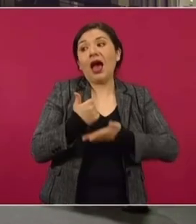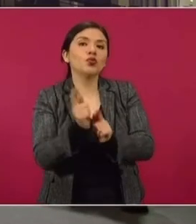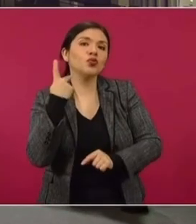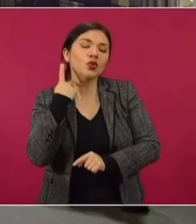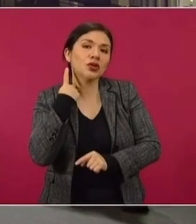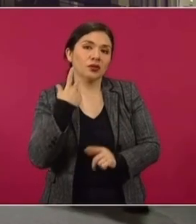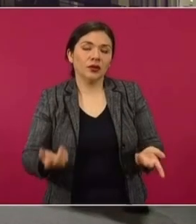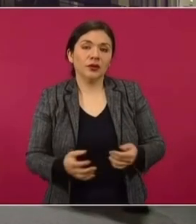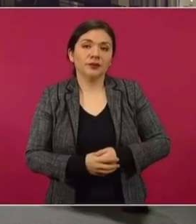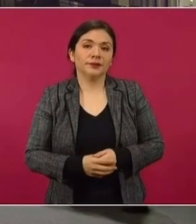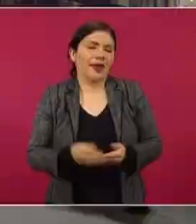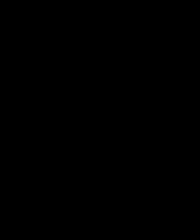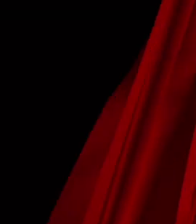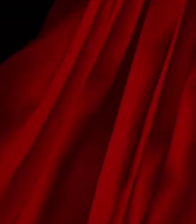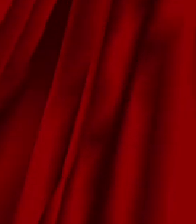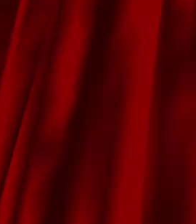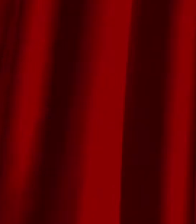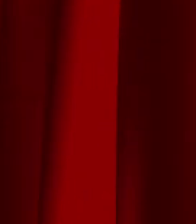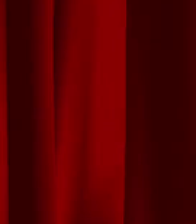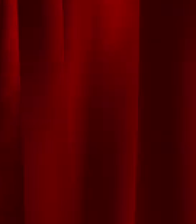partidos. Entonces, es distinto. ¡Gracias! ¡Gracias! ¡Gracias! ¡Gracias!